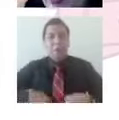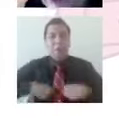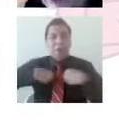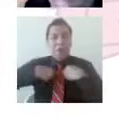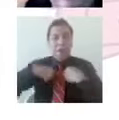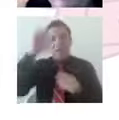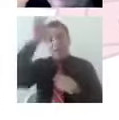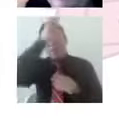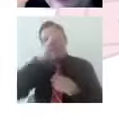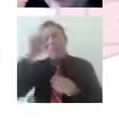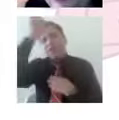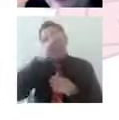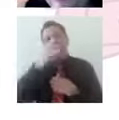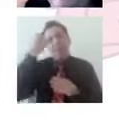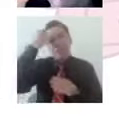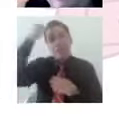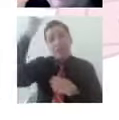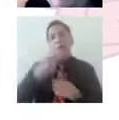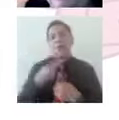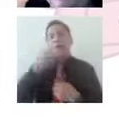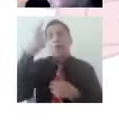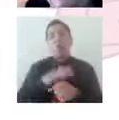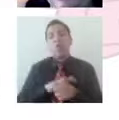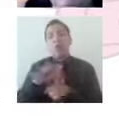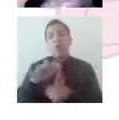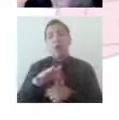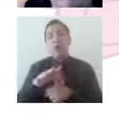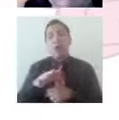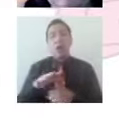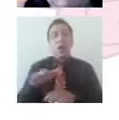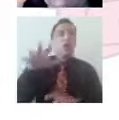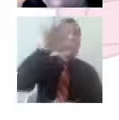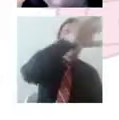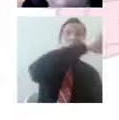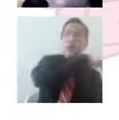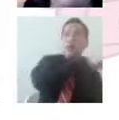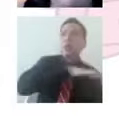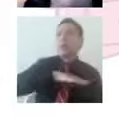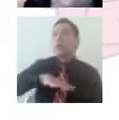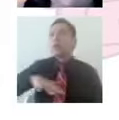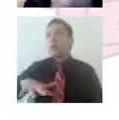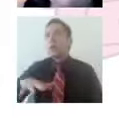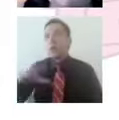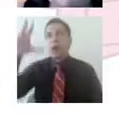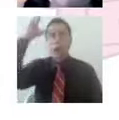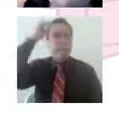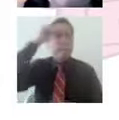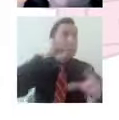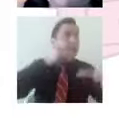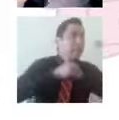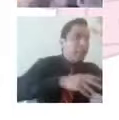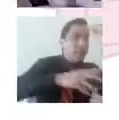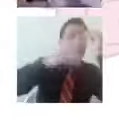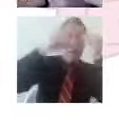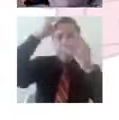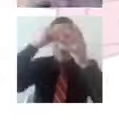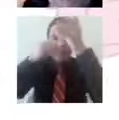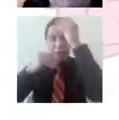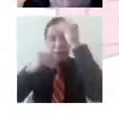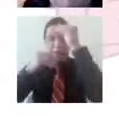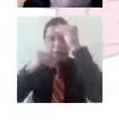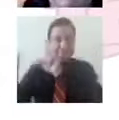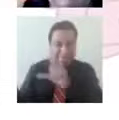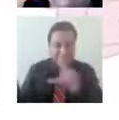todos los días, a cada instante, aprendemos cosas diferentes. Por eso, en esta diapositiva que les presento, me permito como hacer